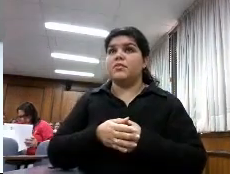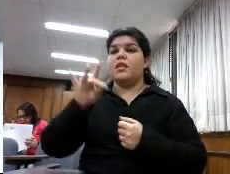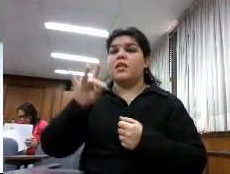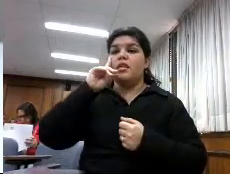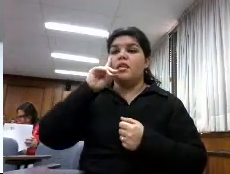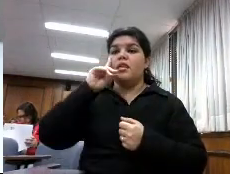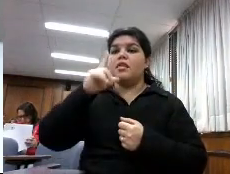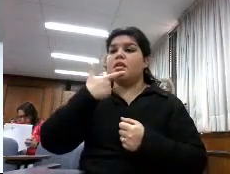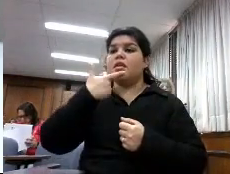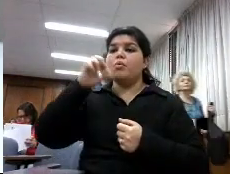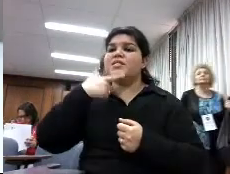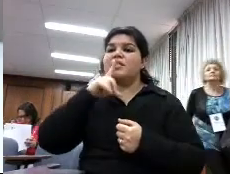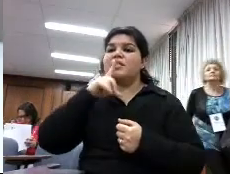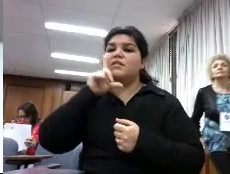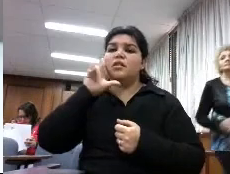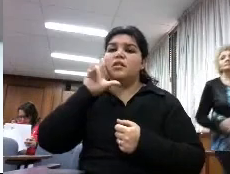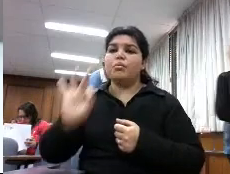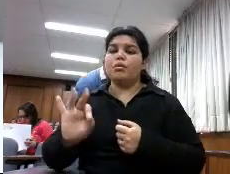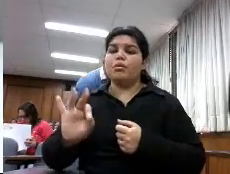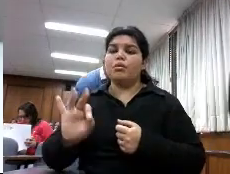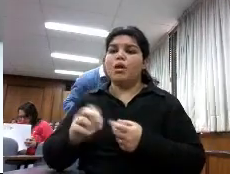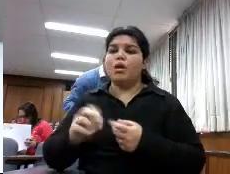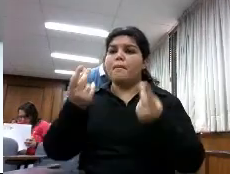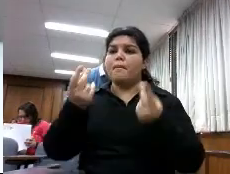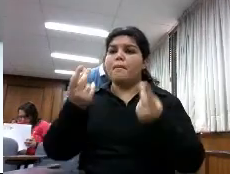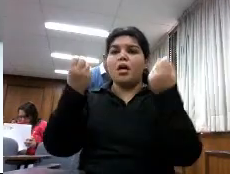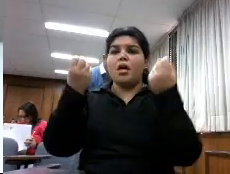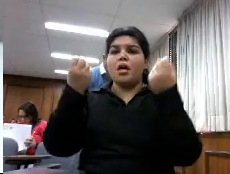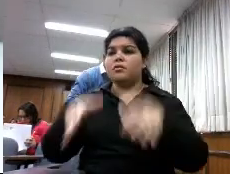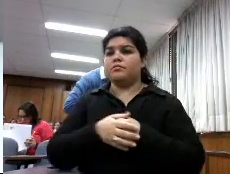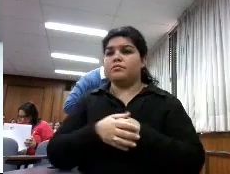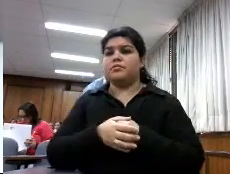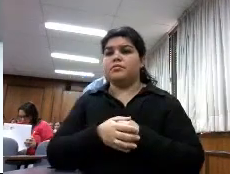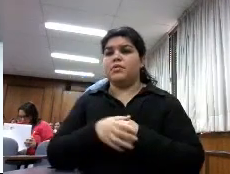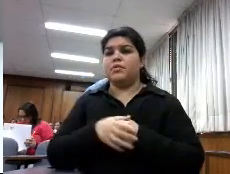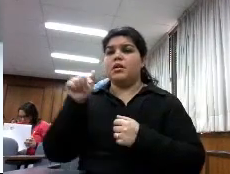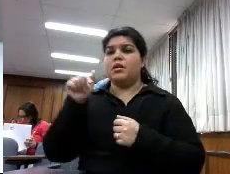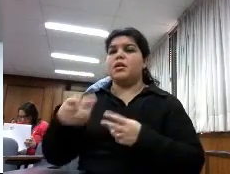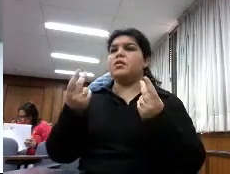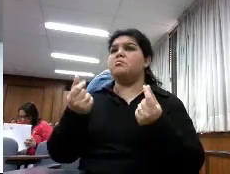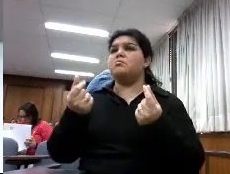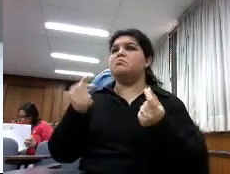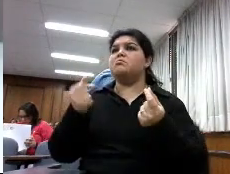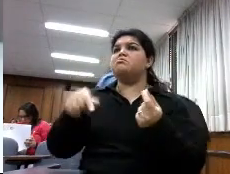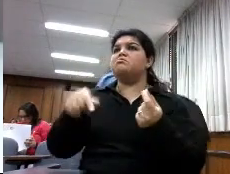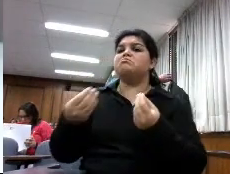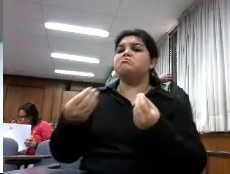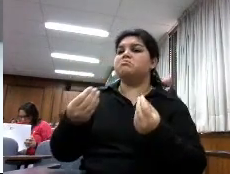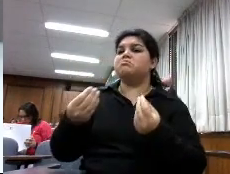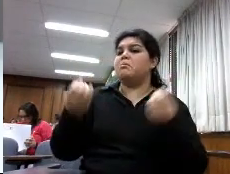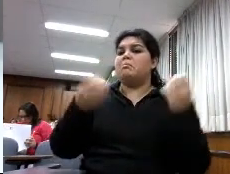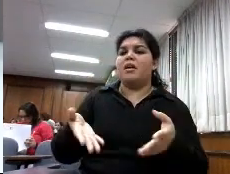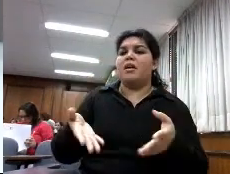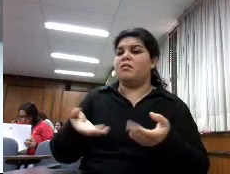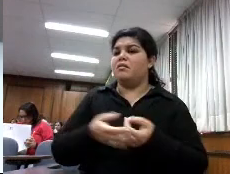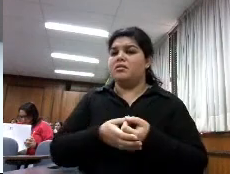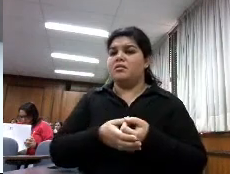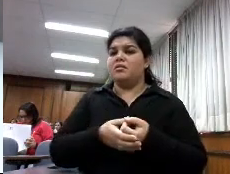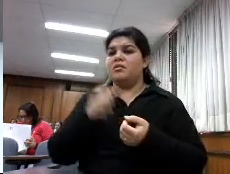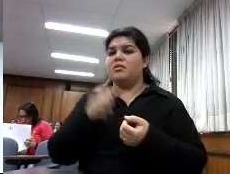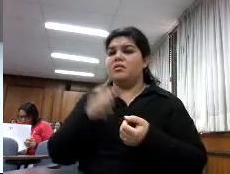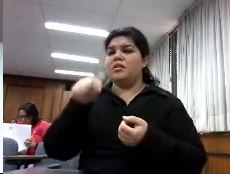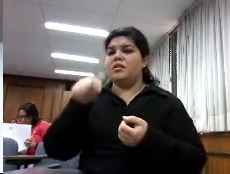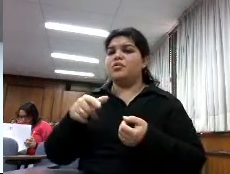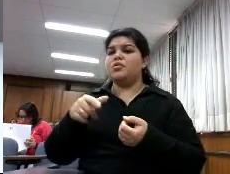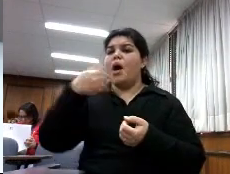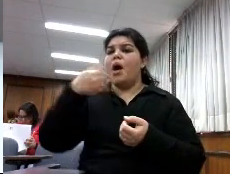dinero el dispositivo a hacerlo vale más caro el dispositivo Kindle es el producto que más ha vendido Amazon a lo